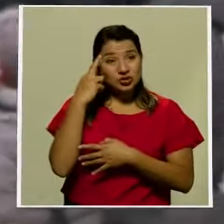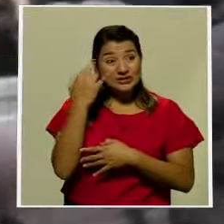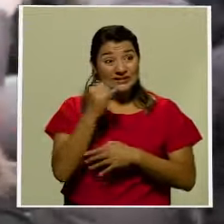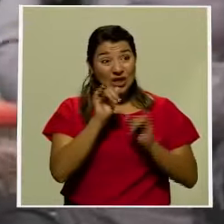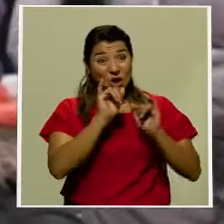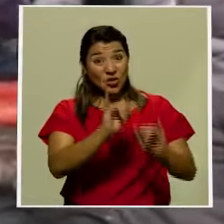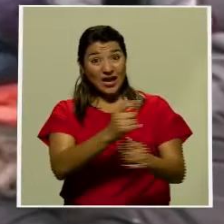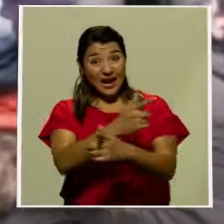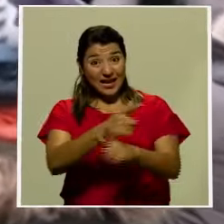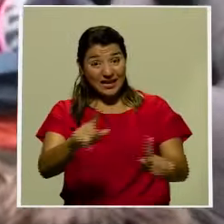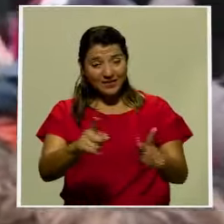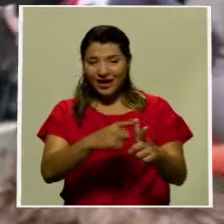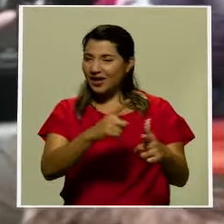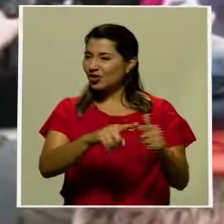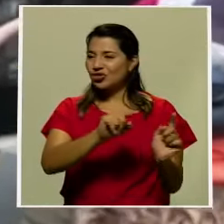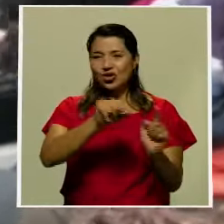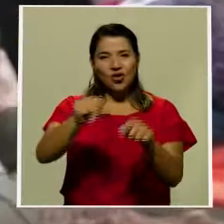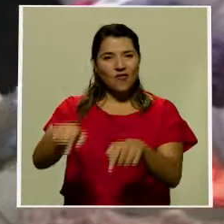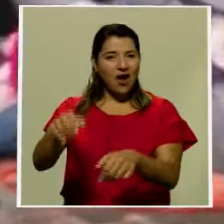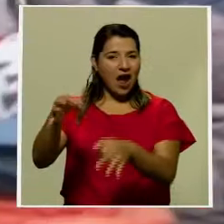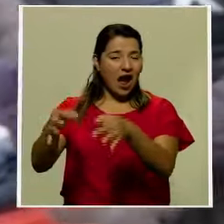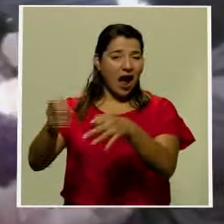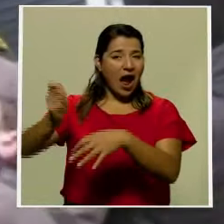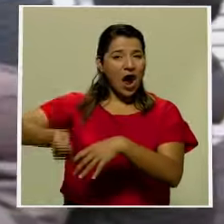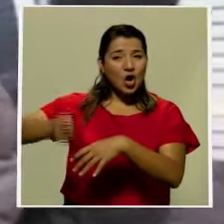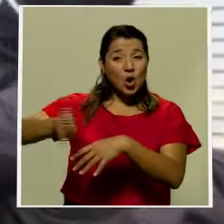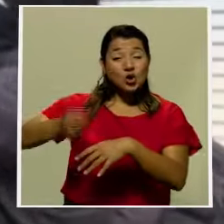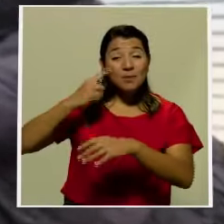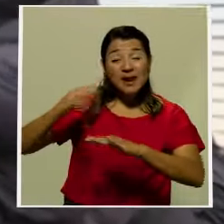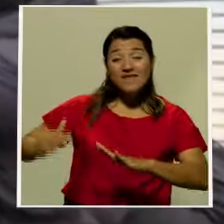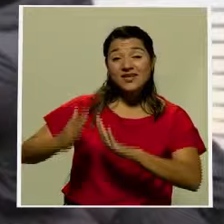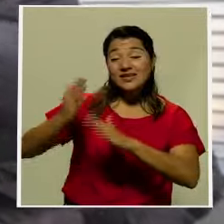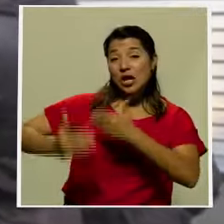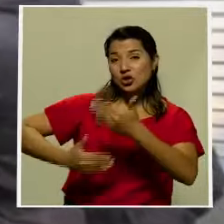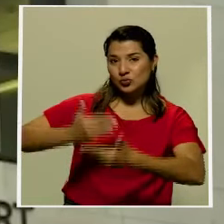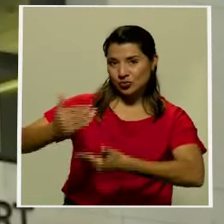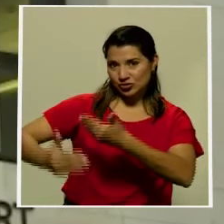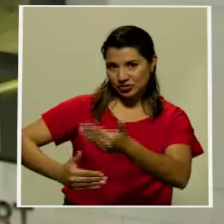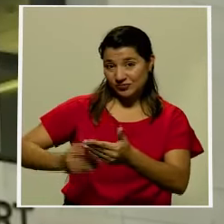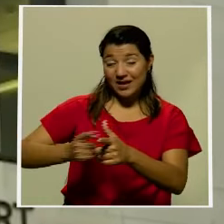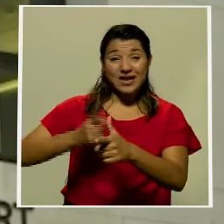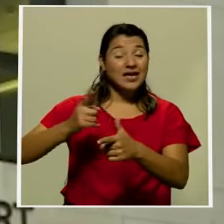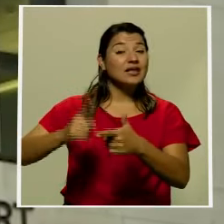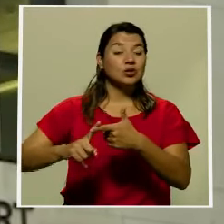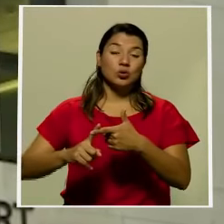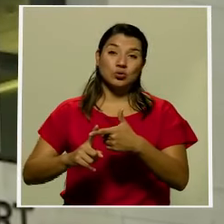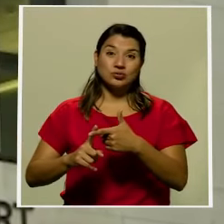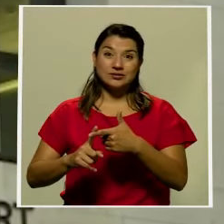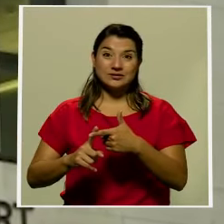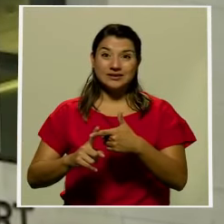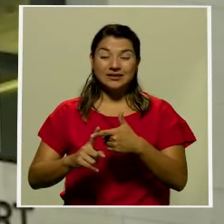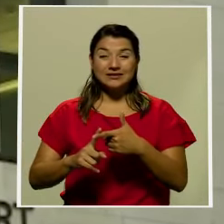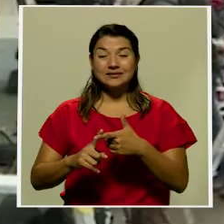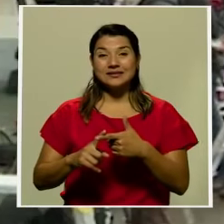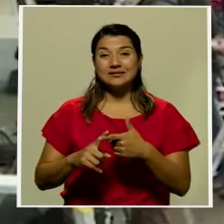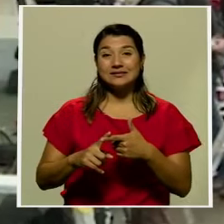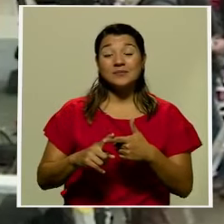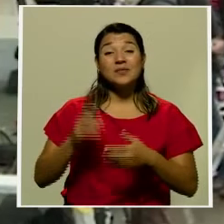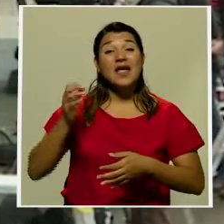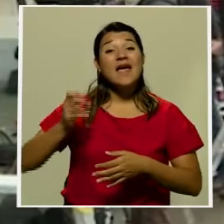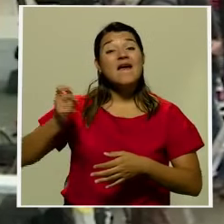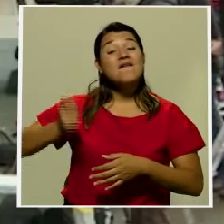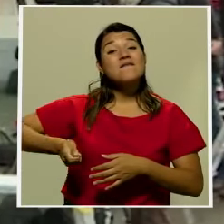libertad, no se presentará en la corte para hacer frente a los procedimientos de apelación. Como argumento en contra de su liberación, la